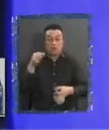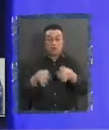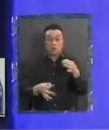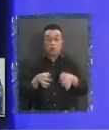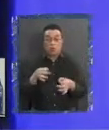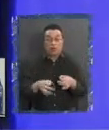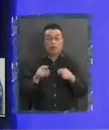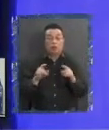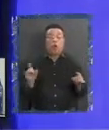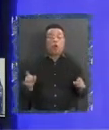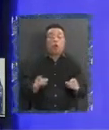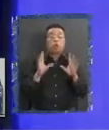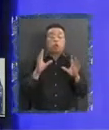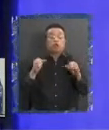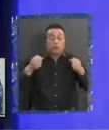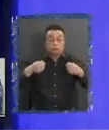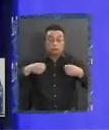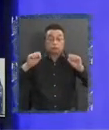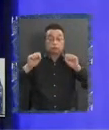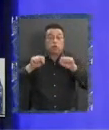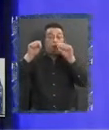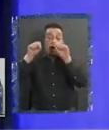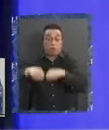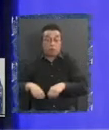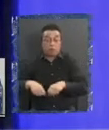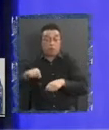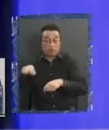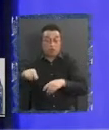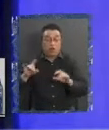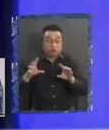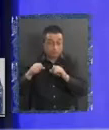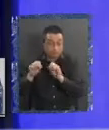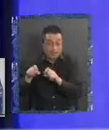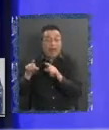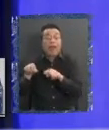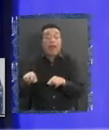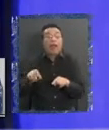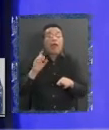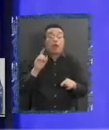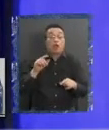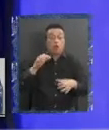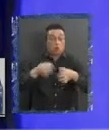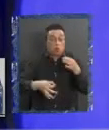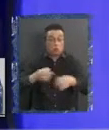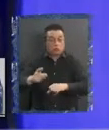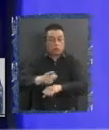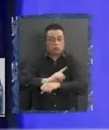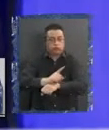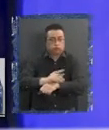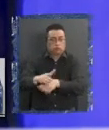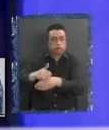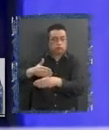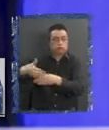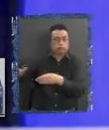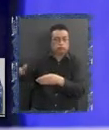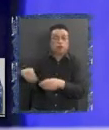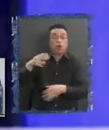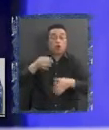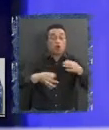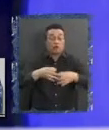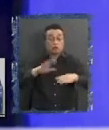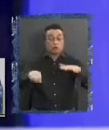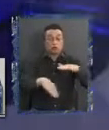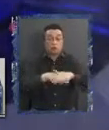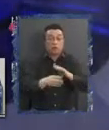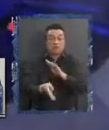es que ganara el apruebo digamos en el plebiscito los jueces cesarían de inmediato por ejemplo en Corte Suprema serían ocho